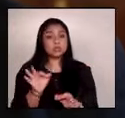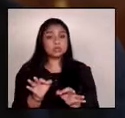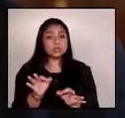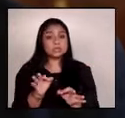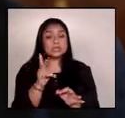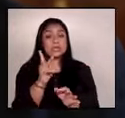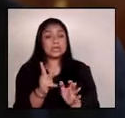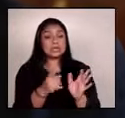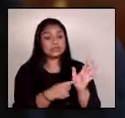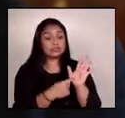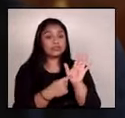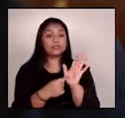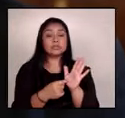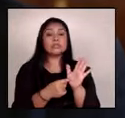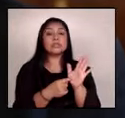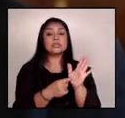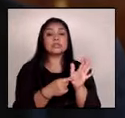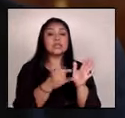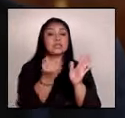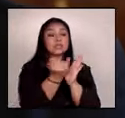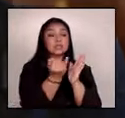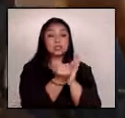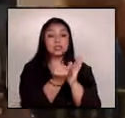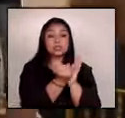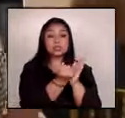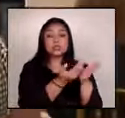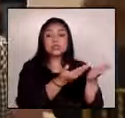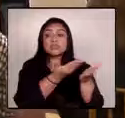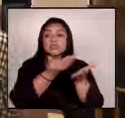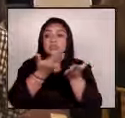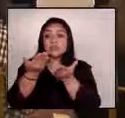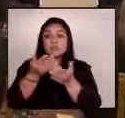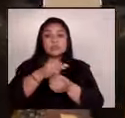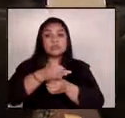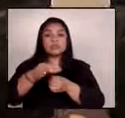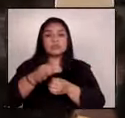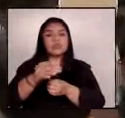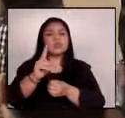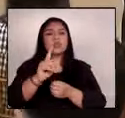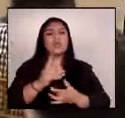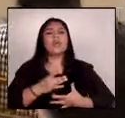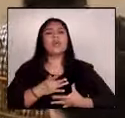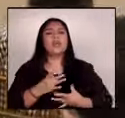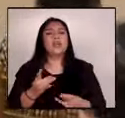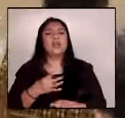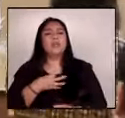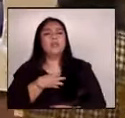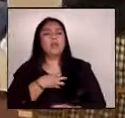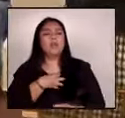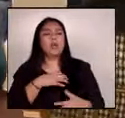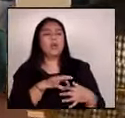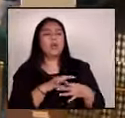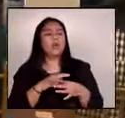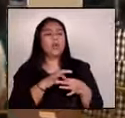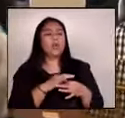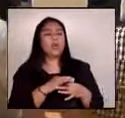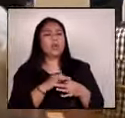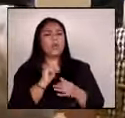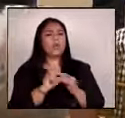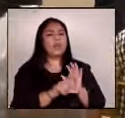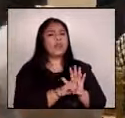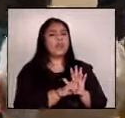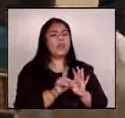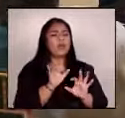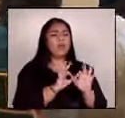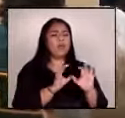de las instituciones al servicio del pueblo y no de intereses mezquinos de organizaciones criminales o